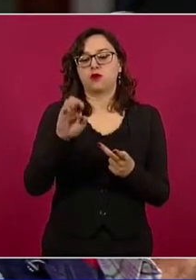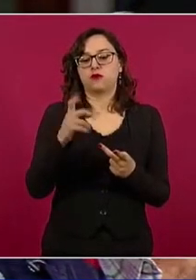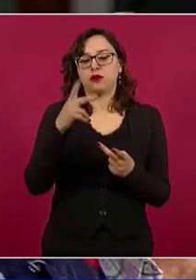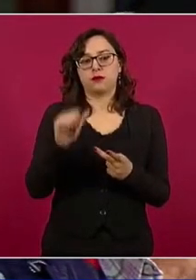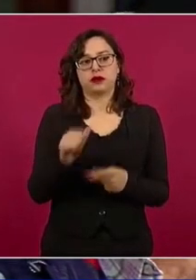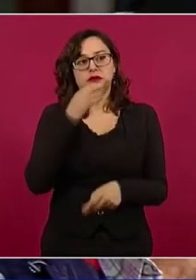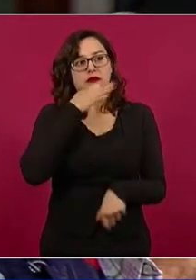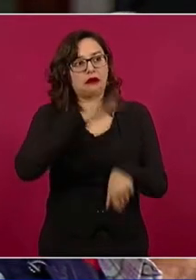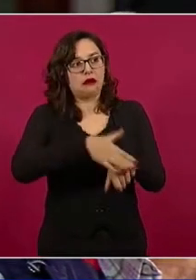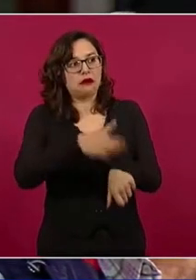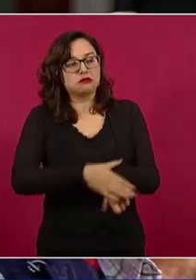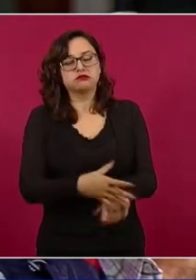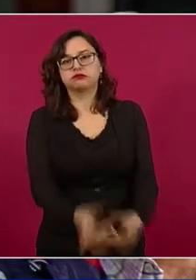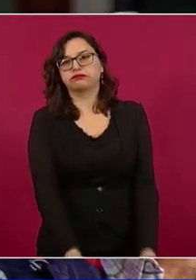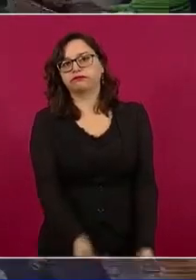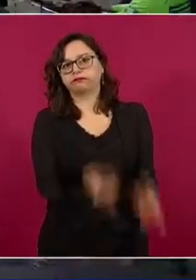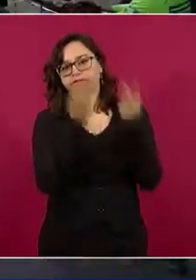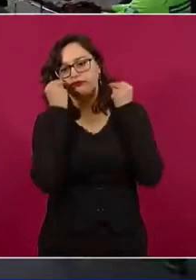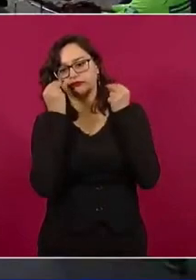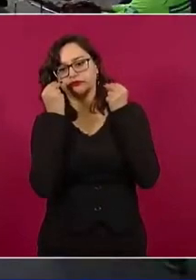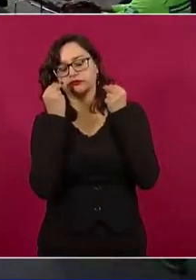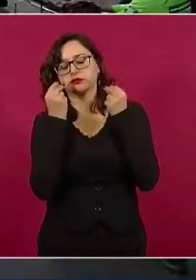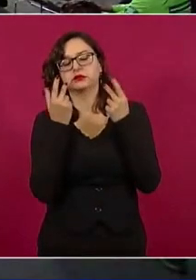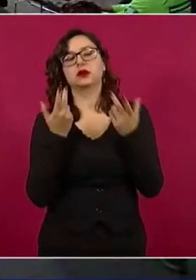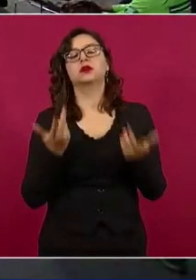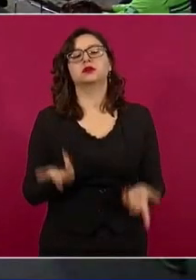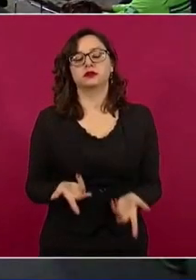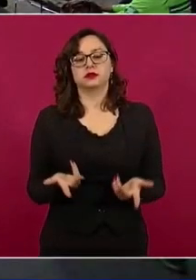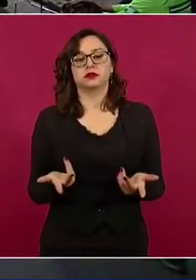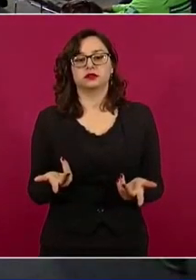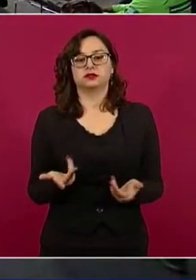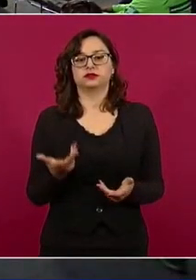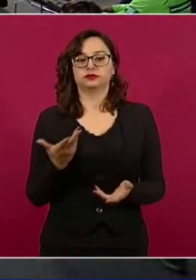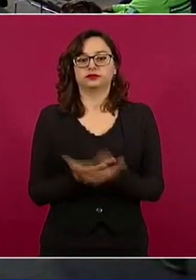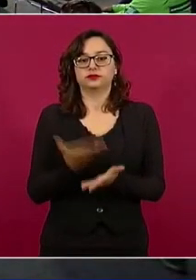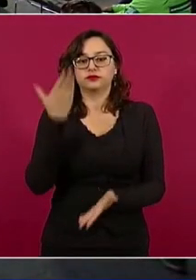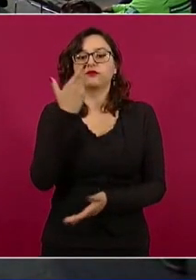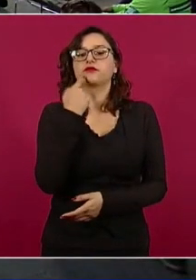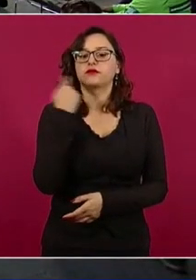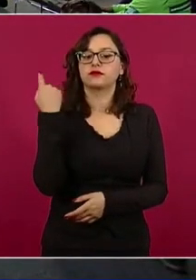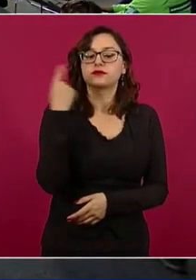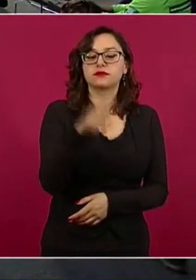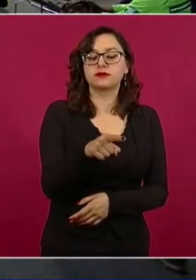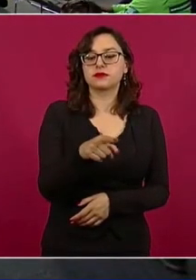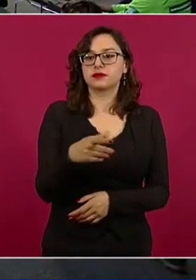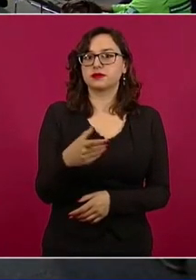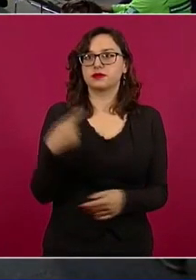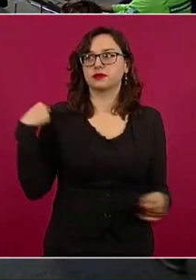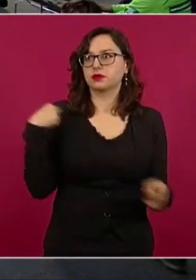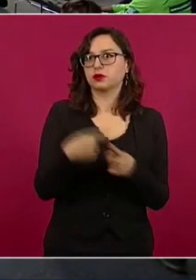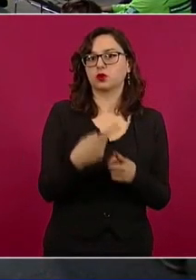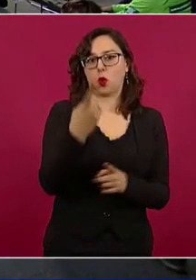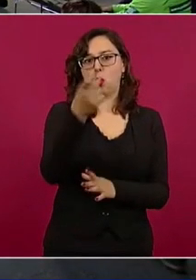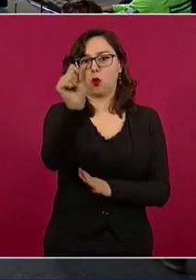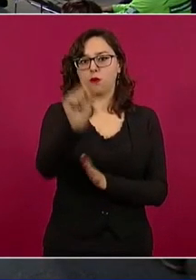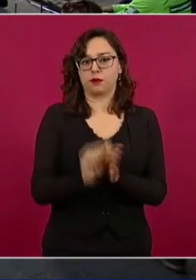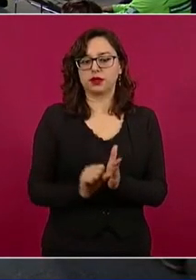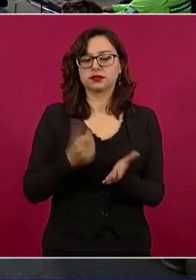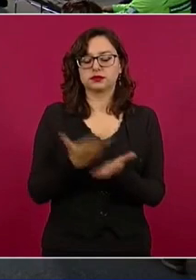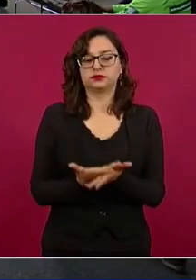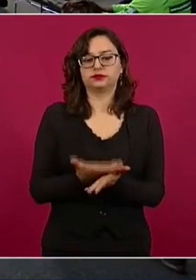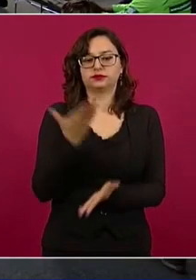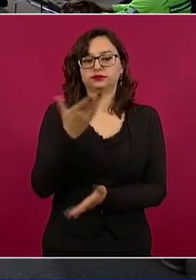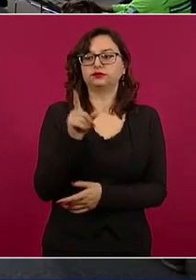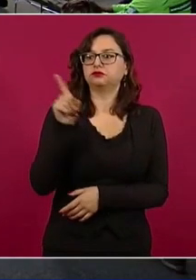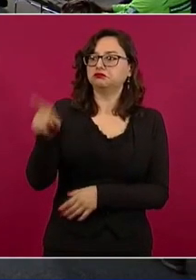daño que está implicando. La denuncia tiene más de un mes que se planteó y